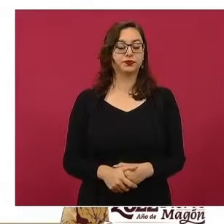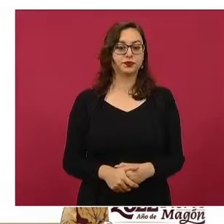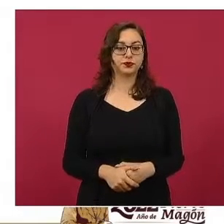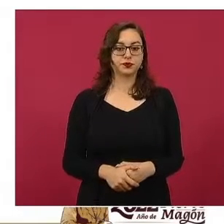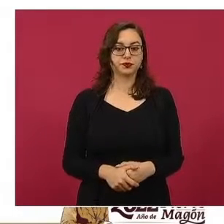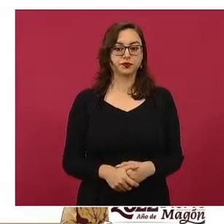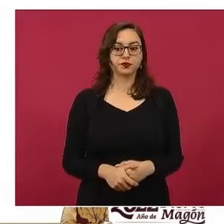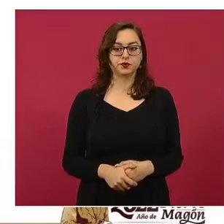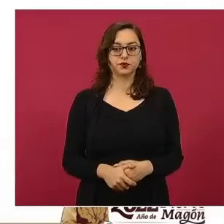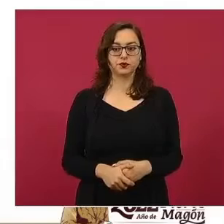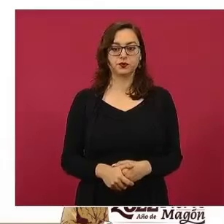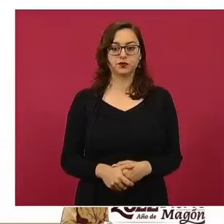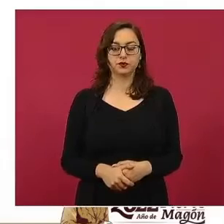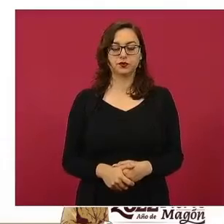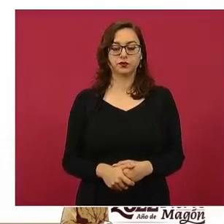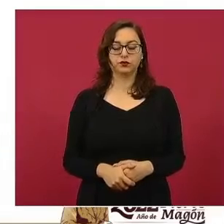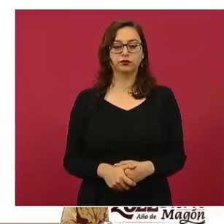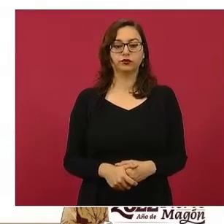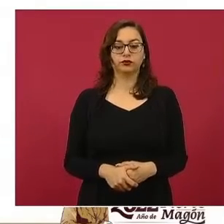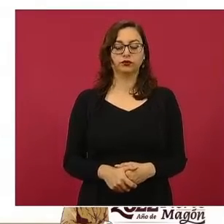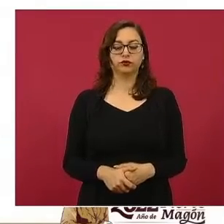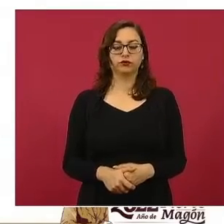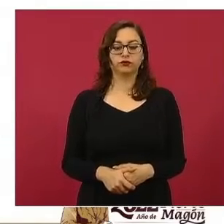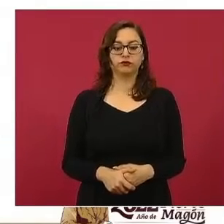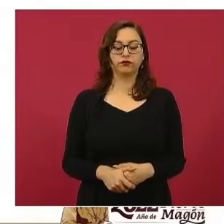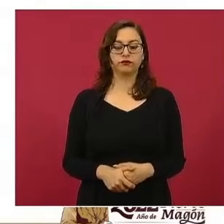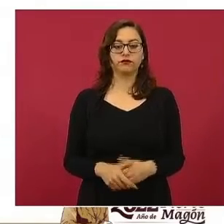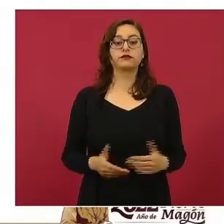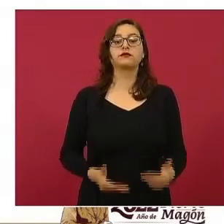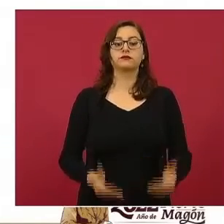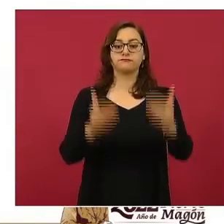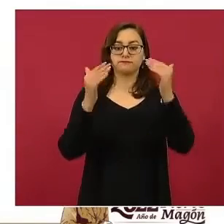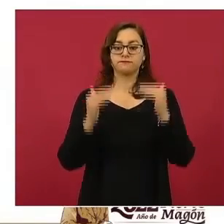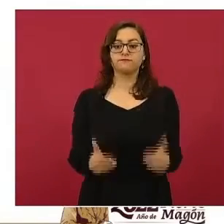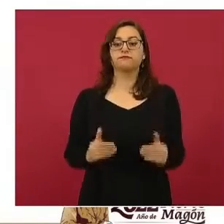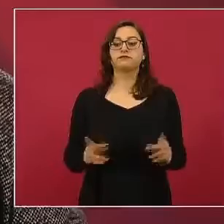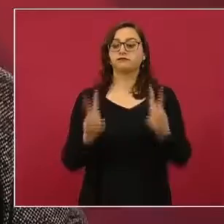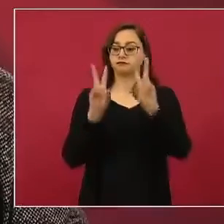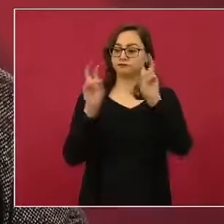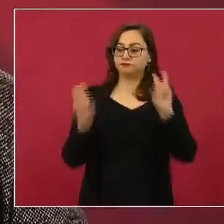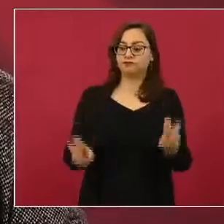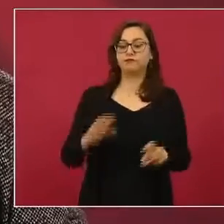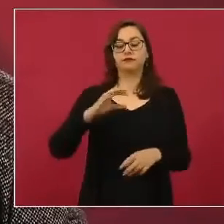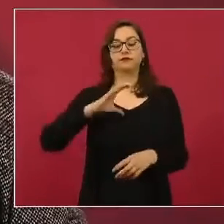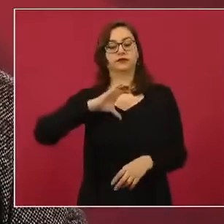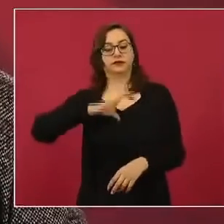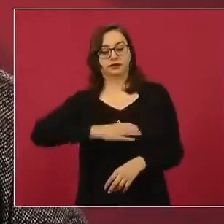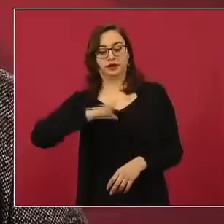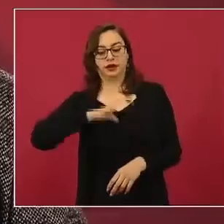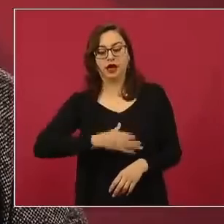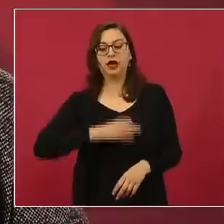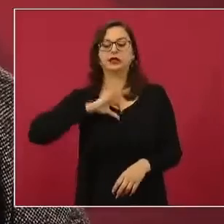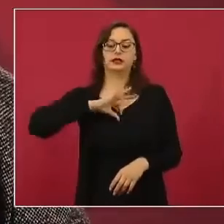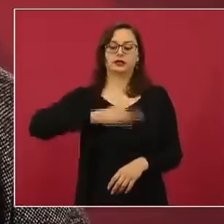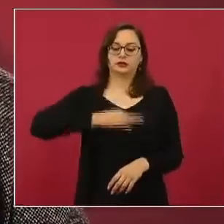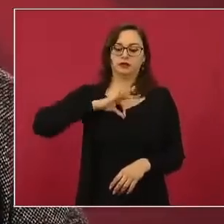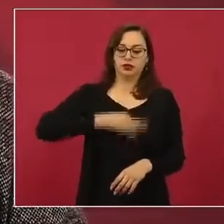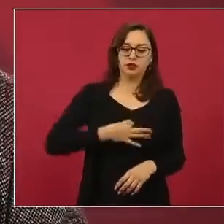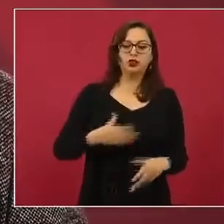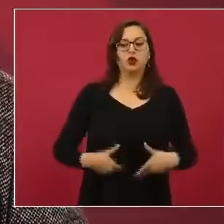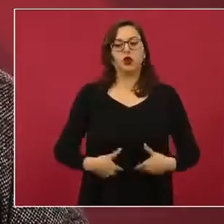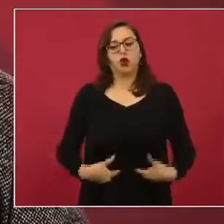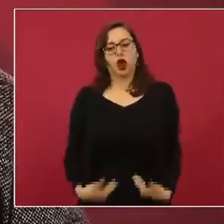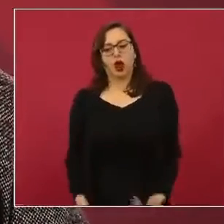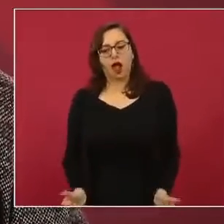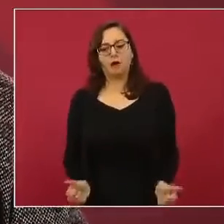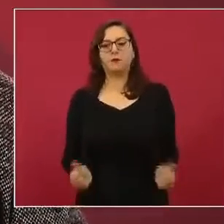en uso, el uso de algunos medicamentos a los pacientes con cáncer, con infecciones, con desnutrición, requieren de una